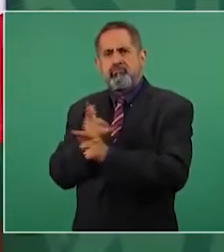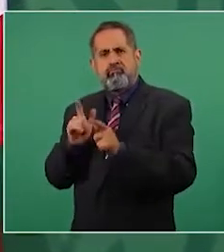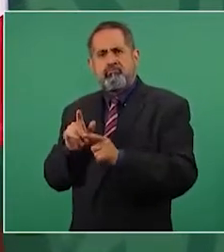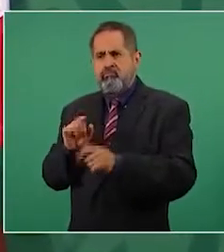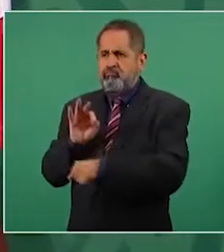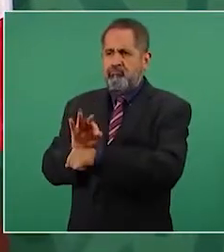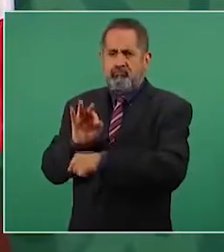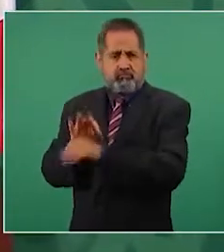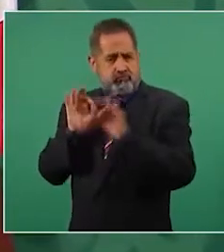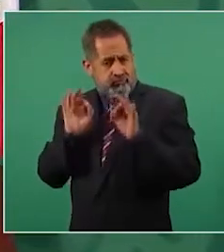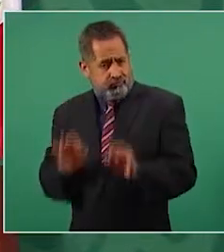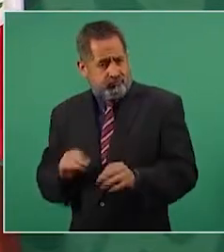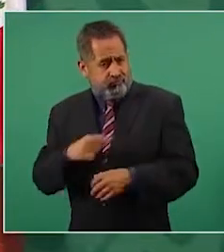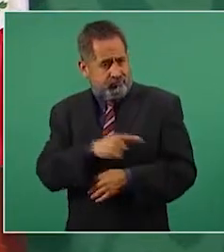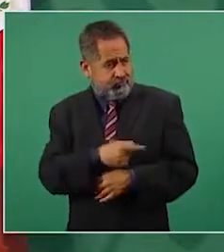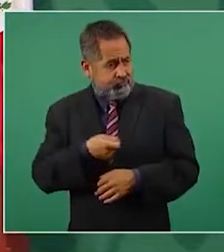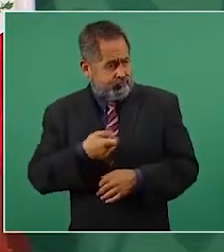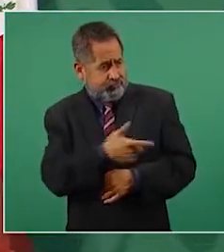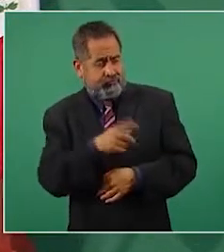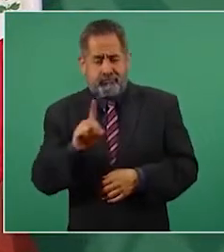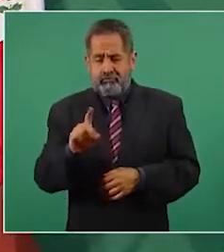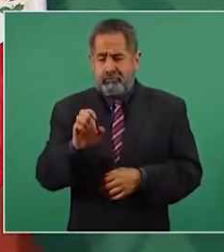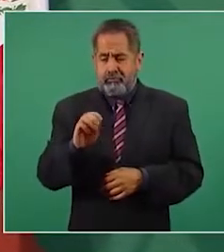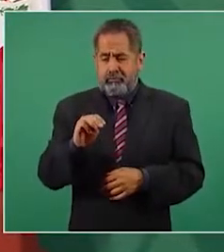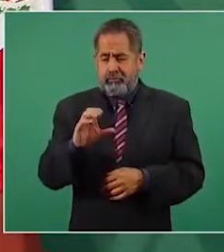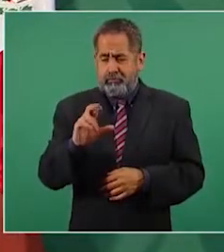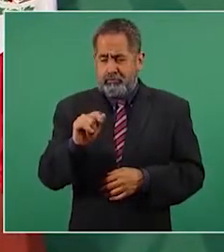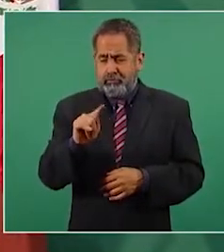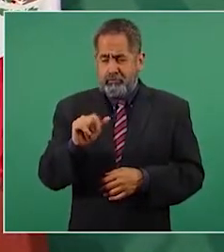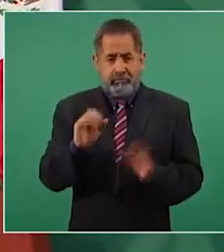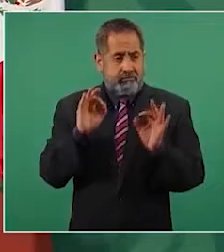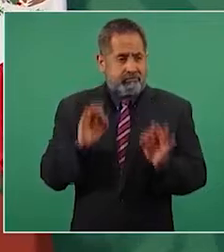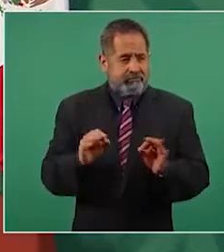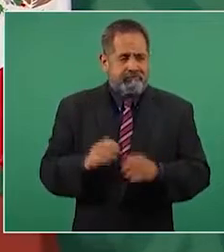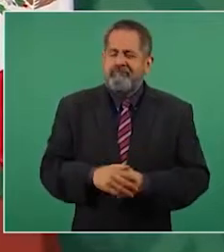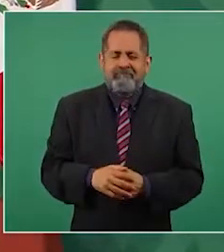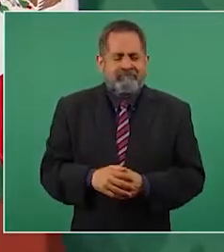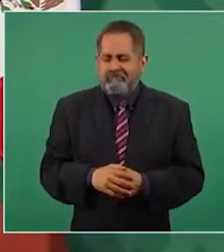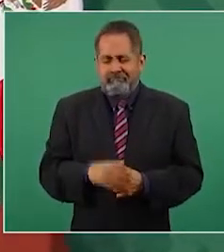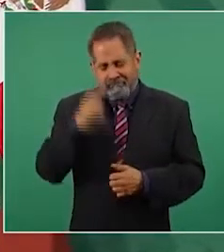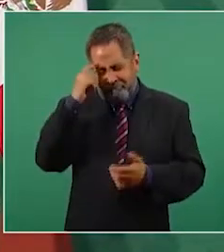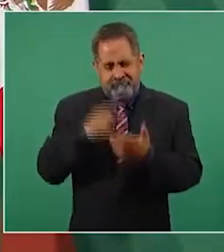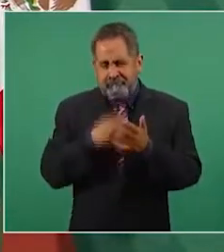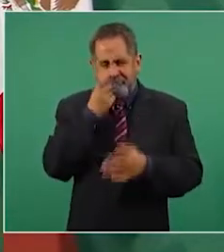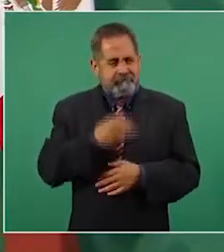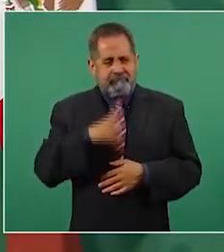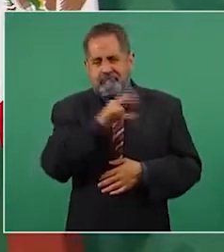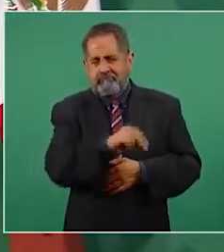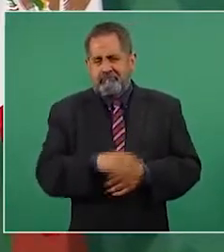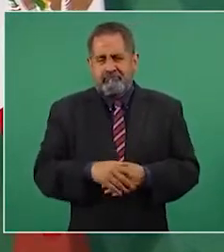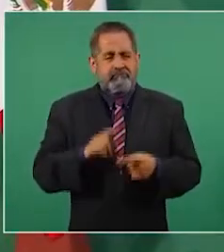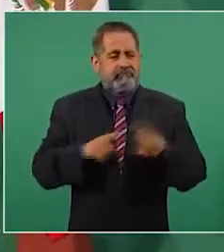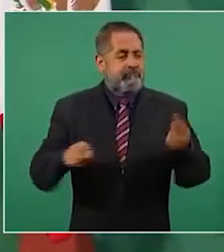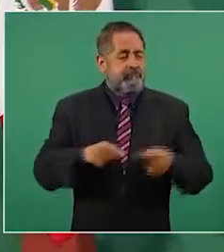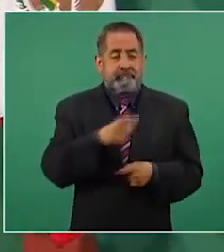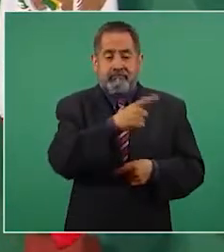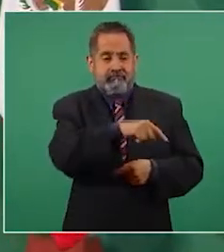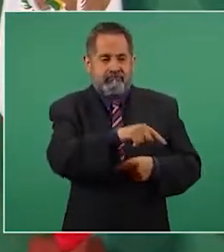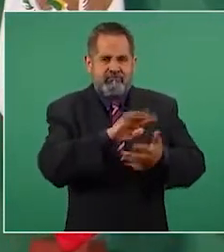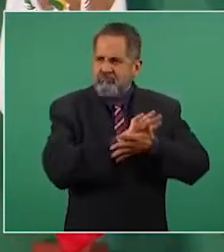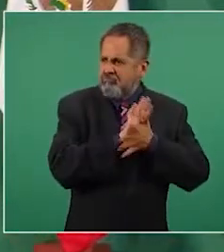Yo digo no, al contrario, conspiran